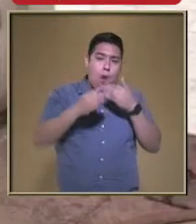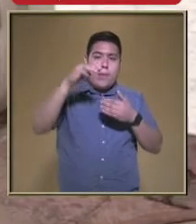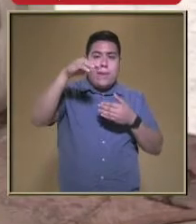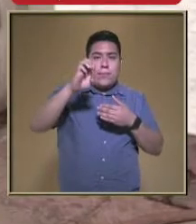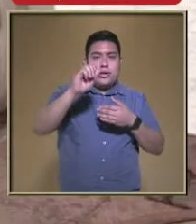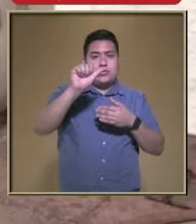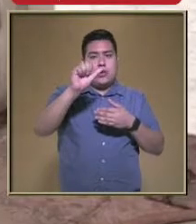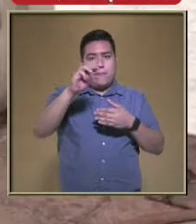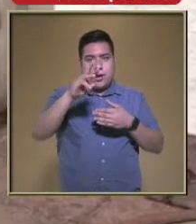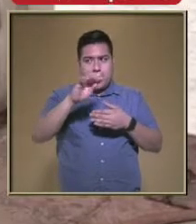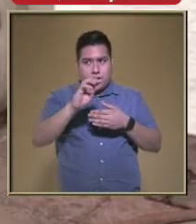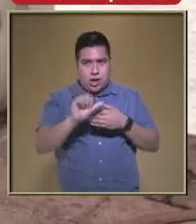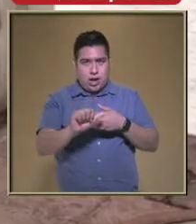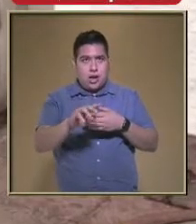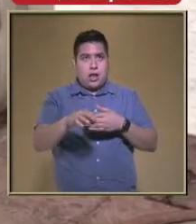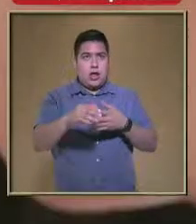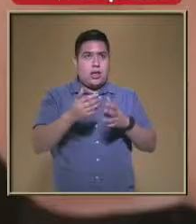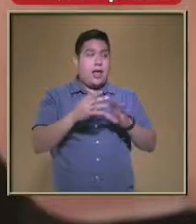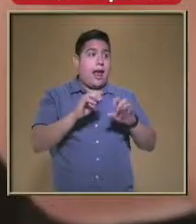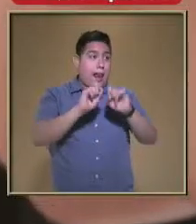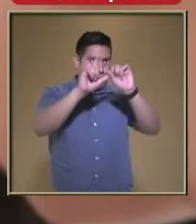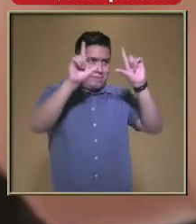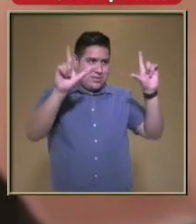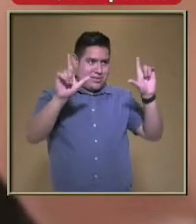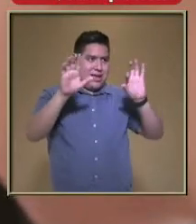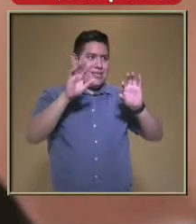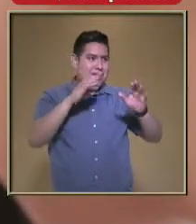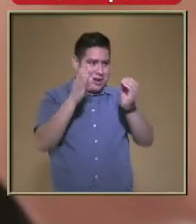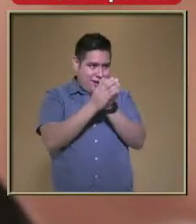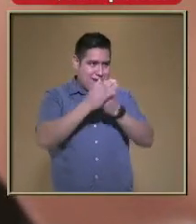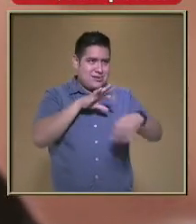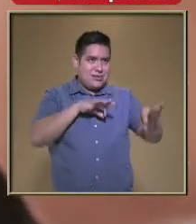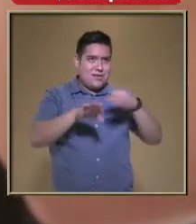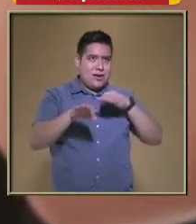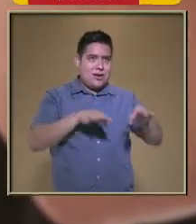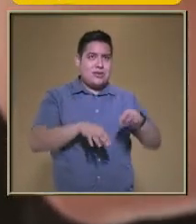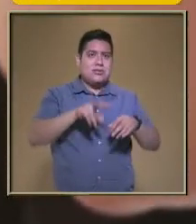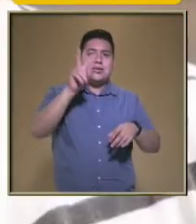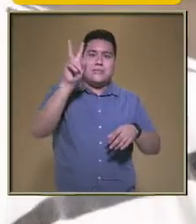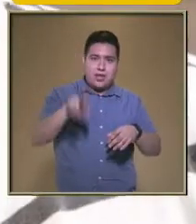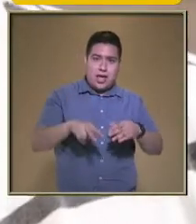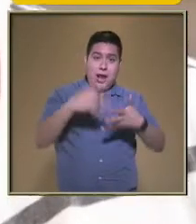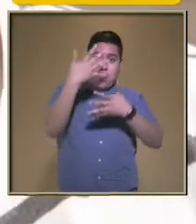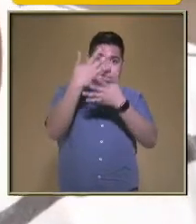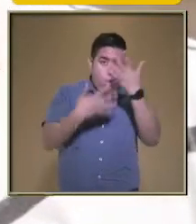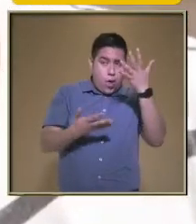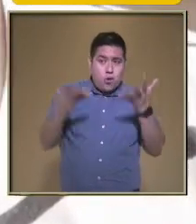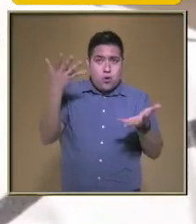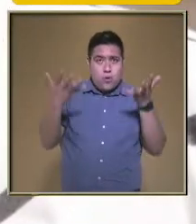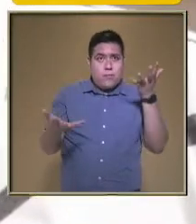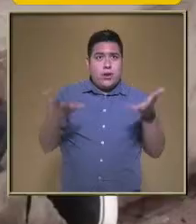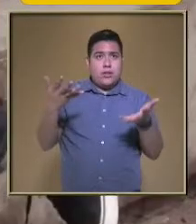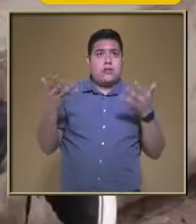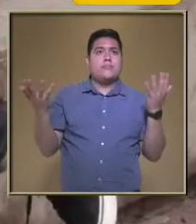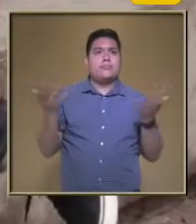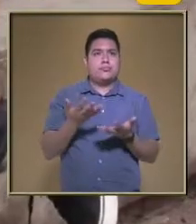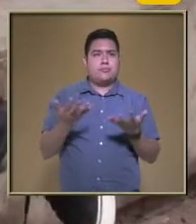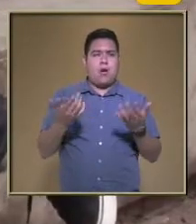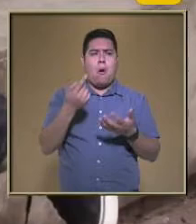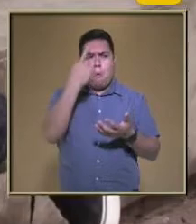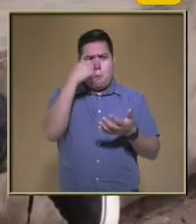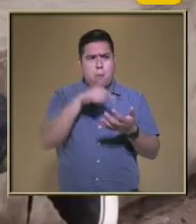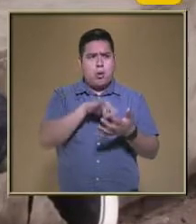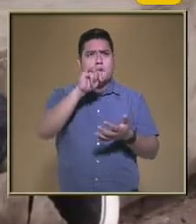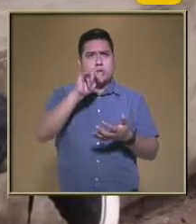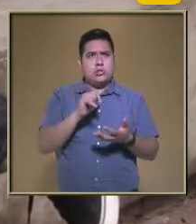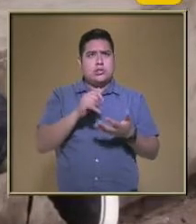otro ¿Cuál? Trabajar en nuestra presentación Tienes razón Si vamos a hacer El cuadro comparativo Yo digo que sí Eso nos ayudará